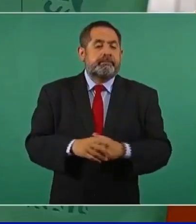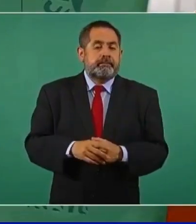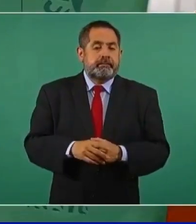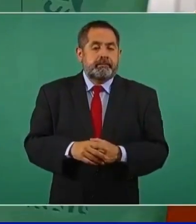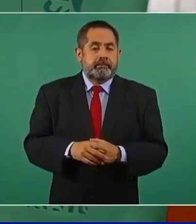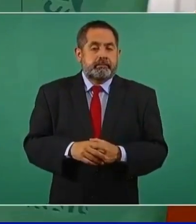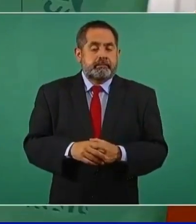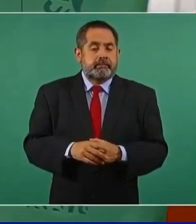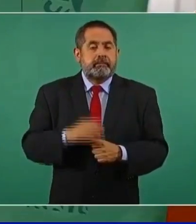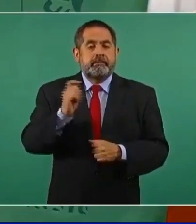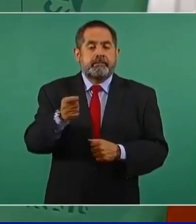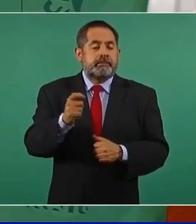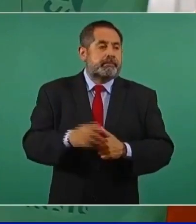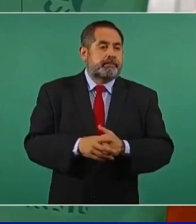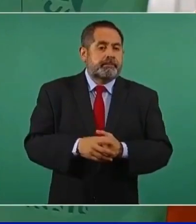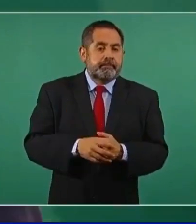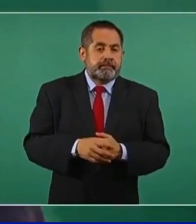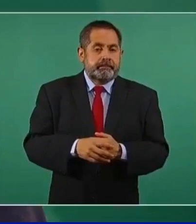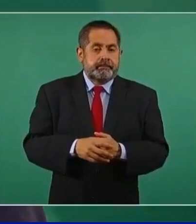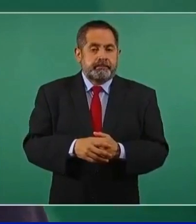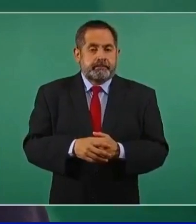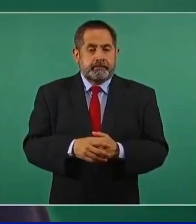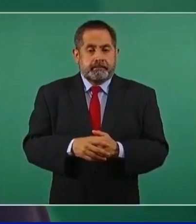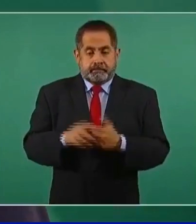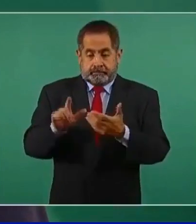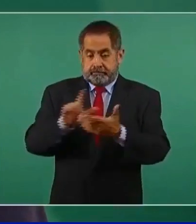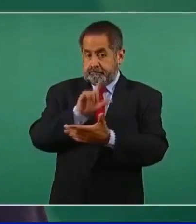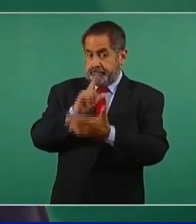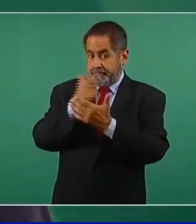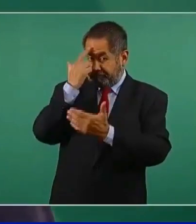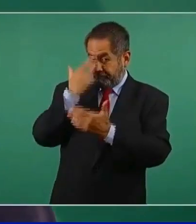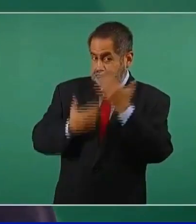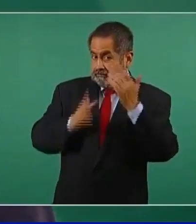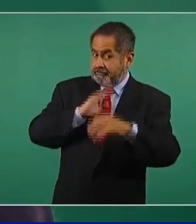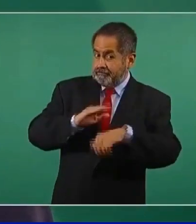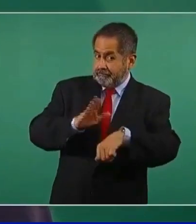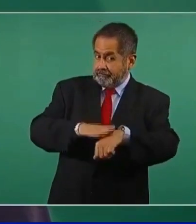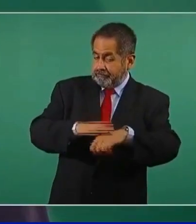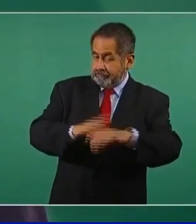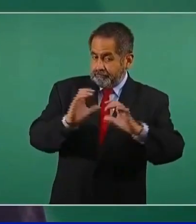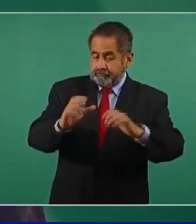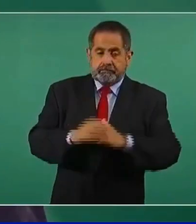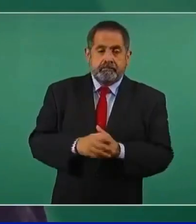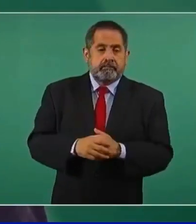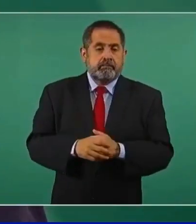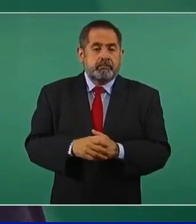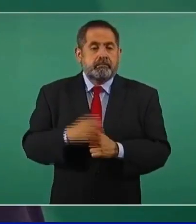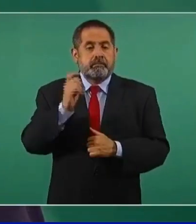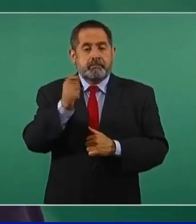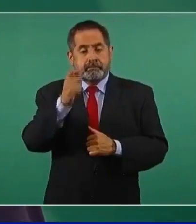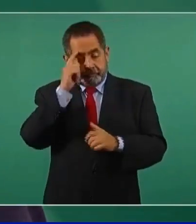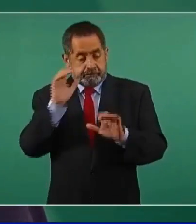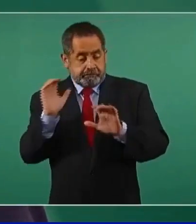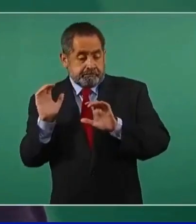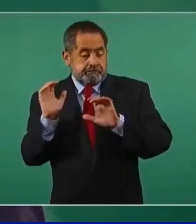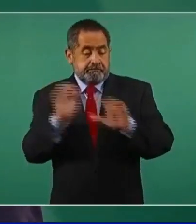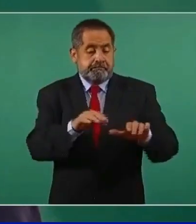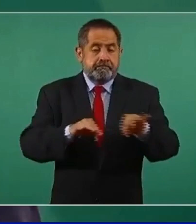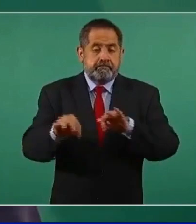adecuado, de hecho puede ser ilegal en ciertas circunstancias, que para propósitos de empleo